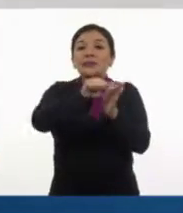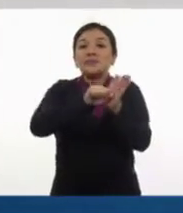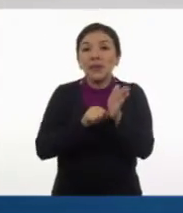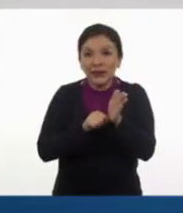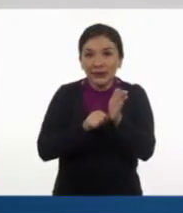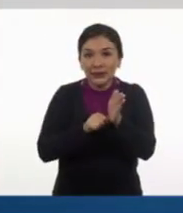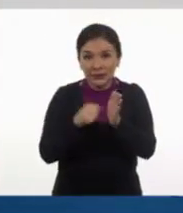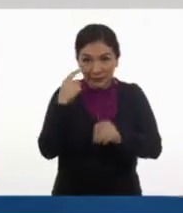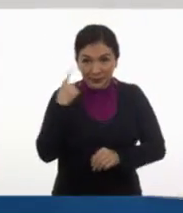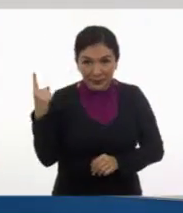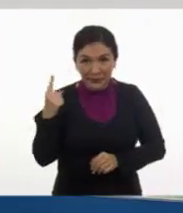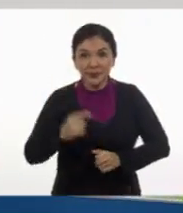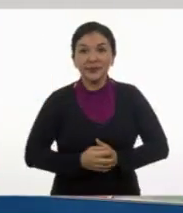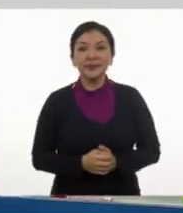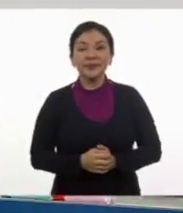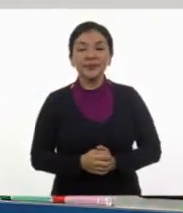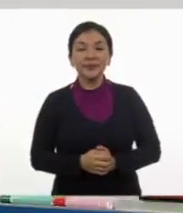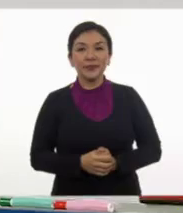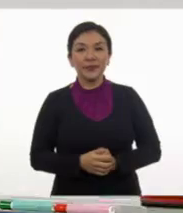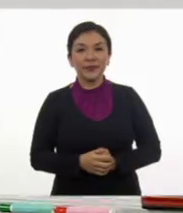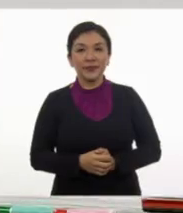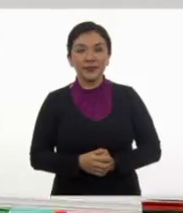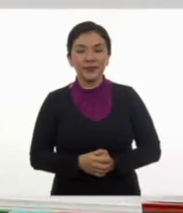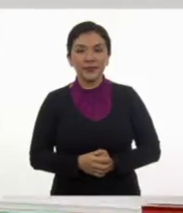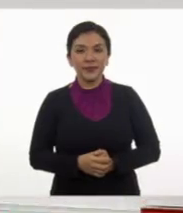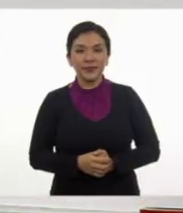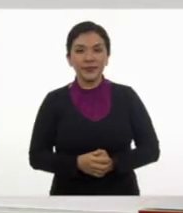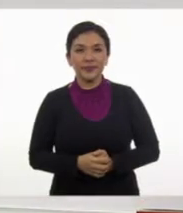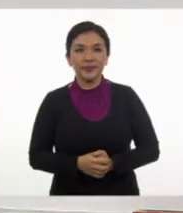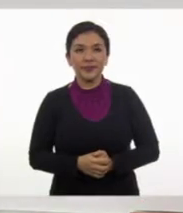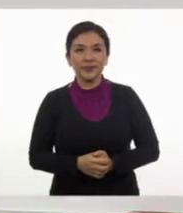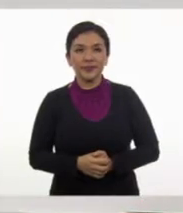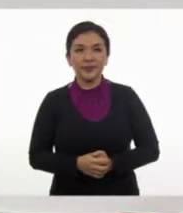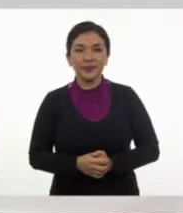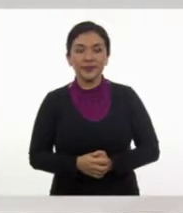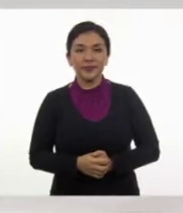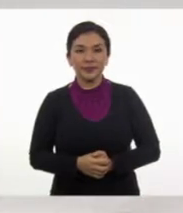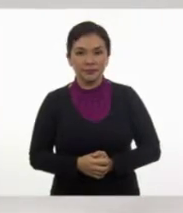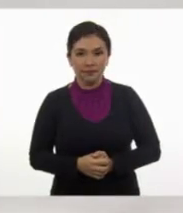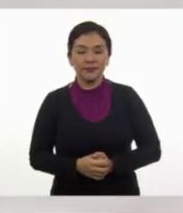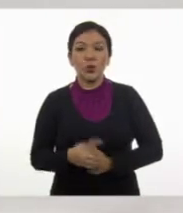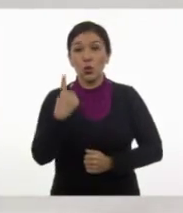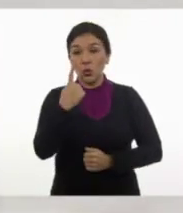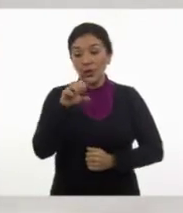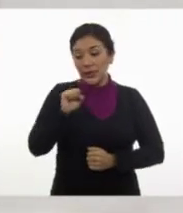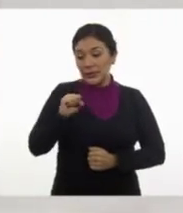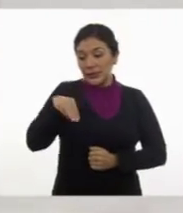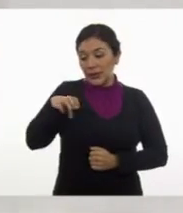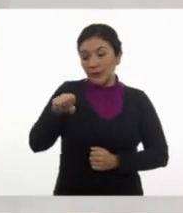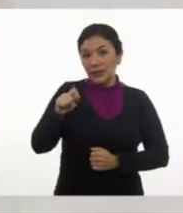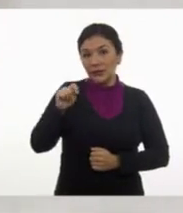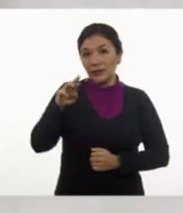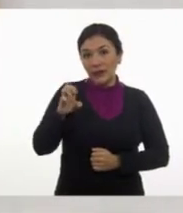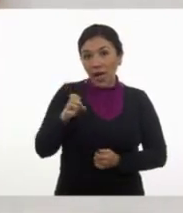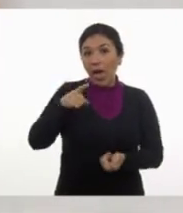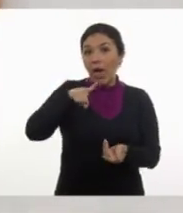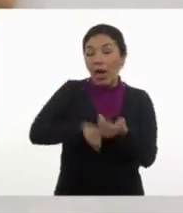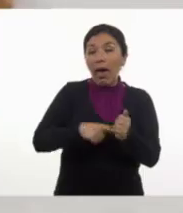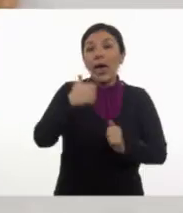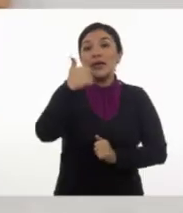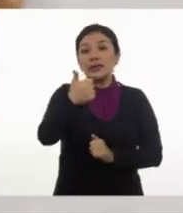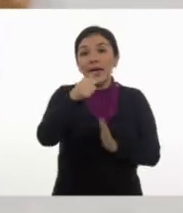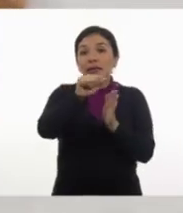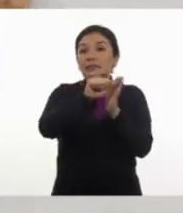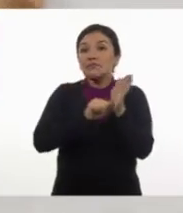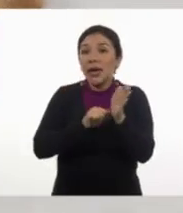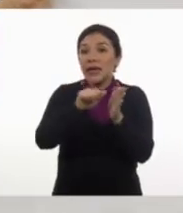meses. Sí. Ok. Un semestre es igual a seis meses.